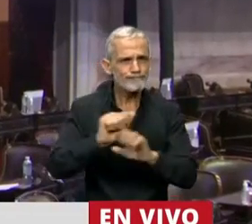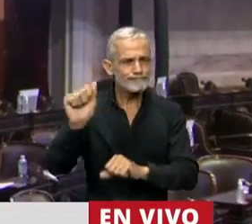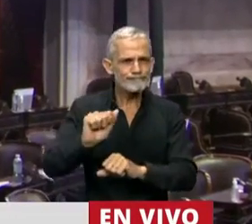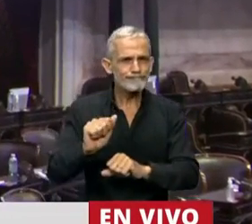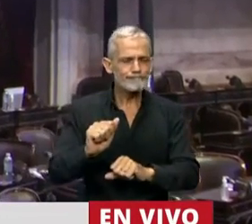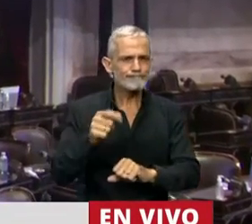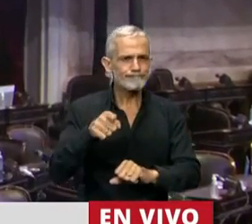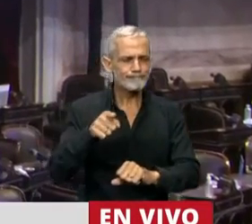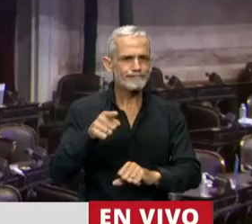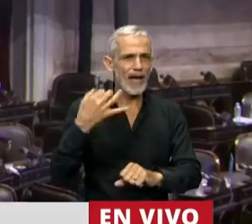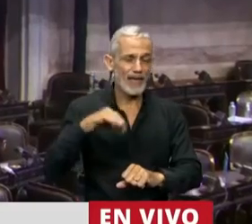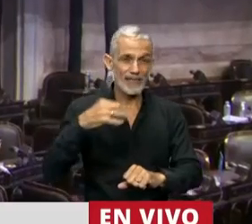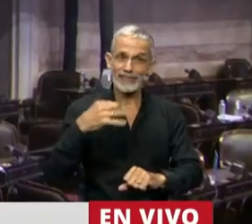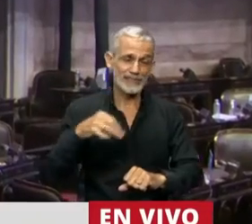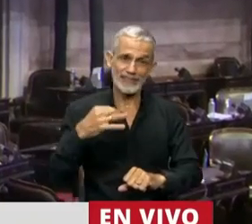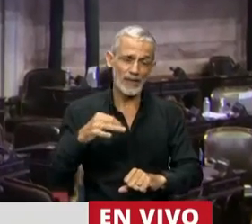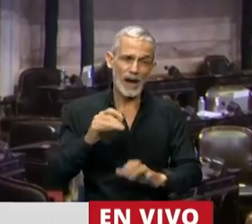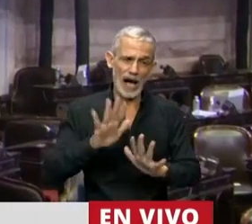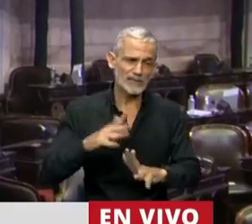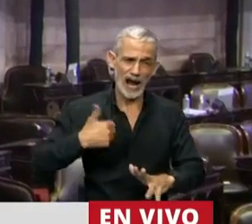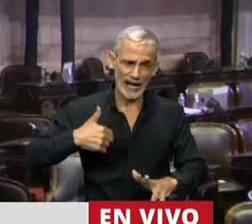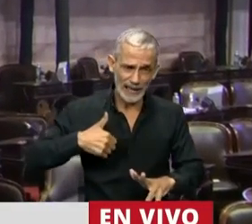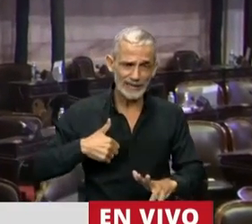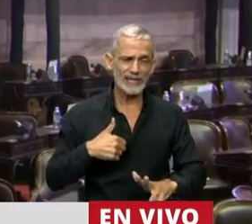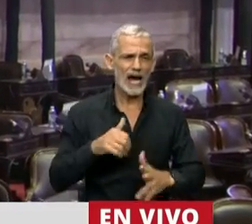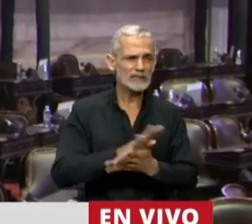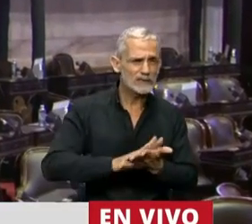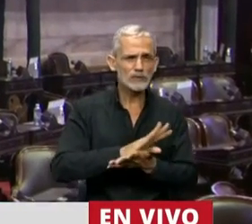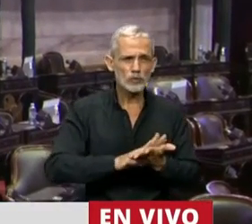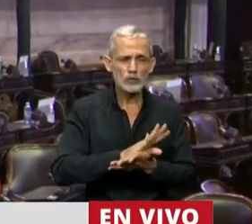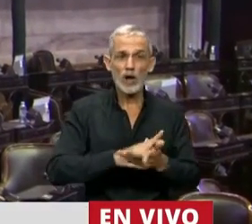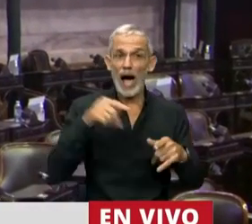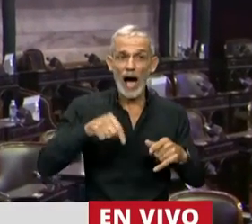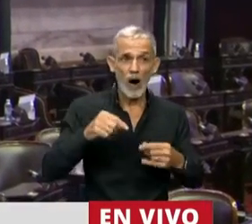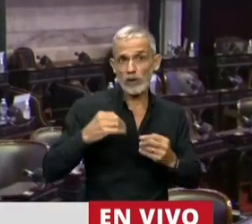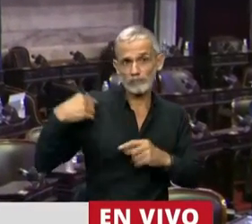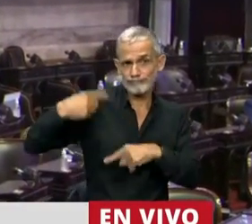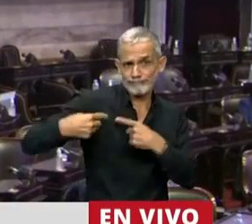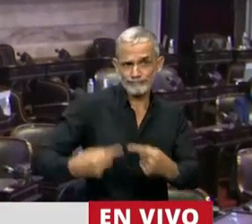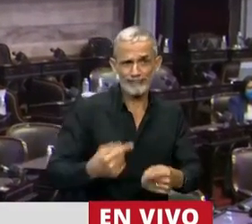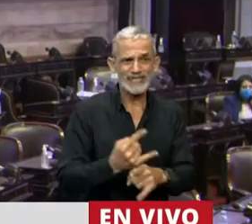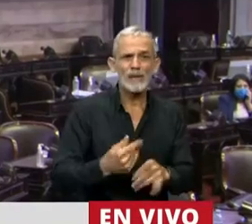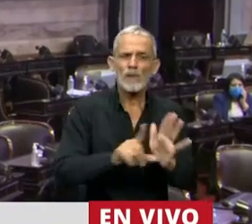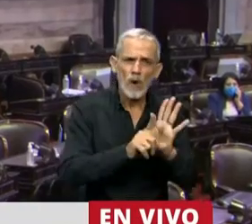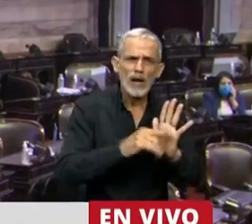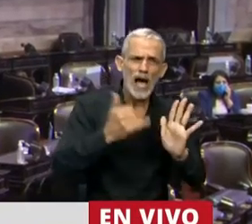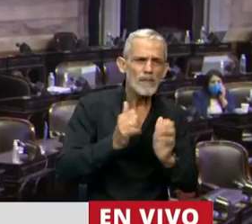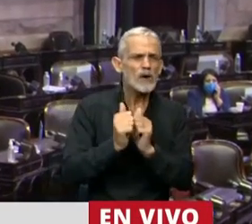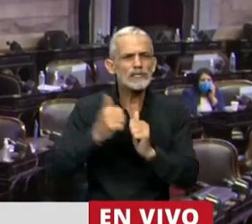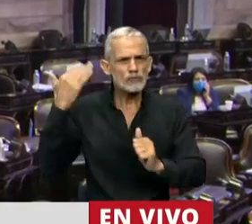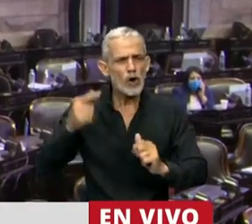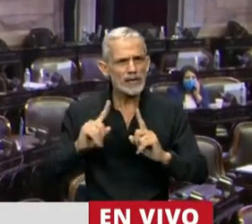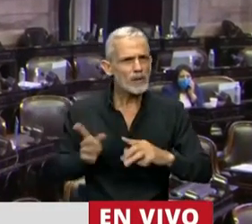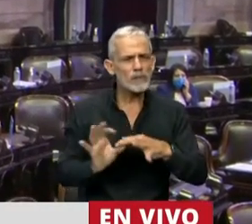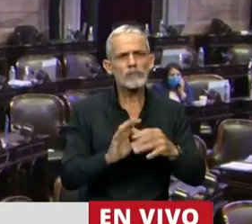es una de las apuestas más fuertes que la Argentina tiene ahora y por tradición, por leyes y por historia